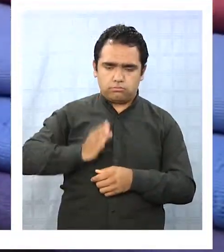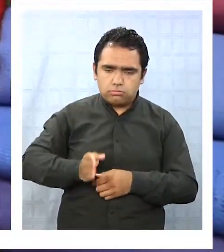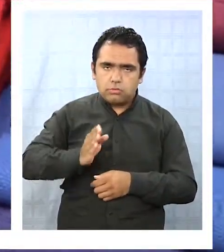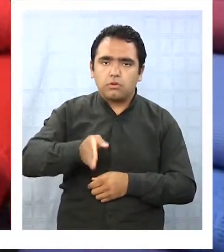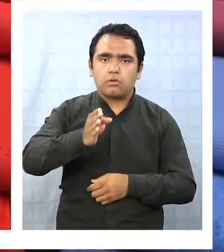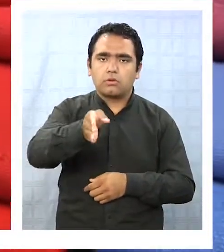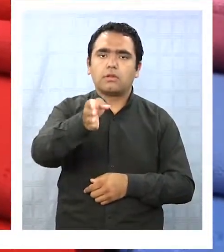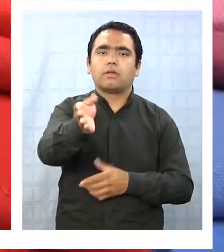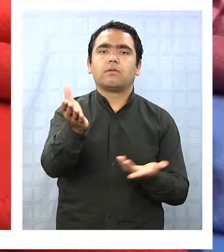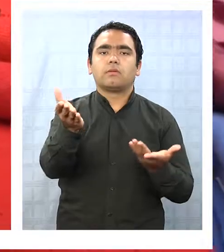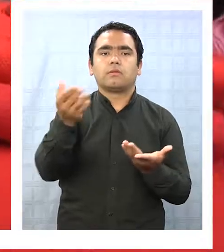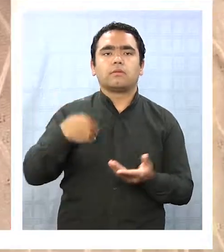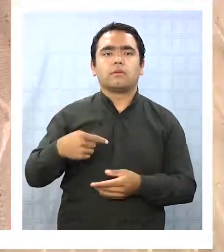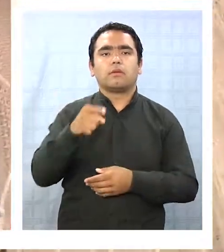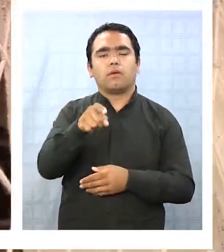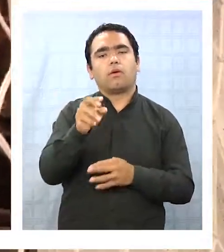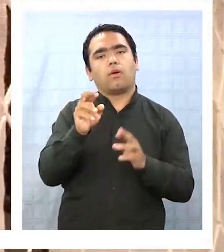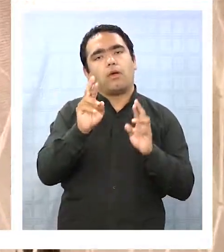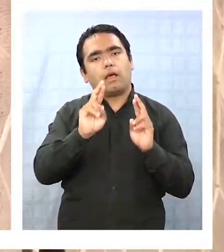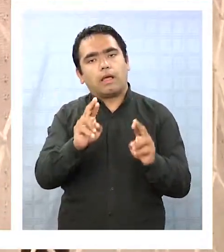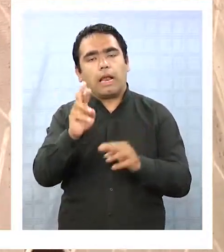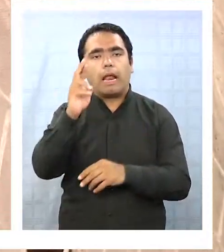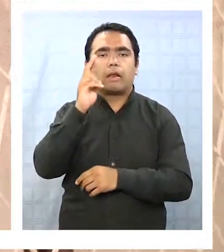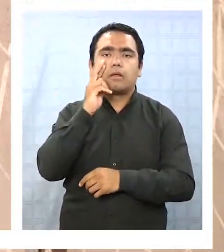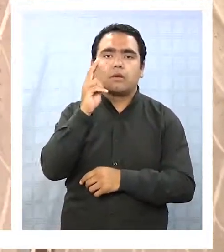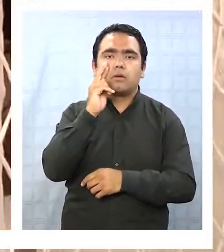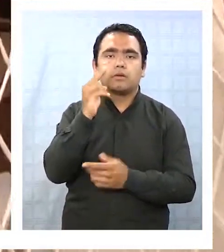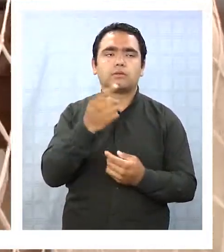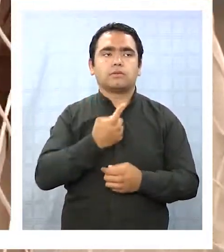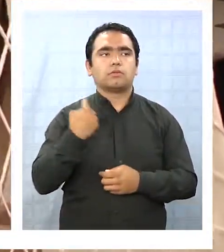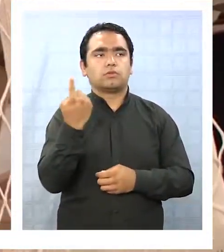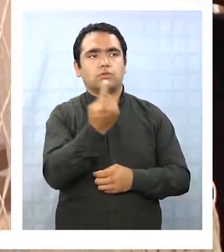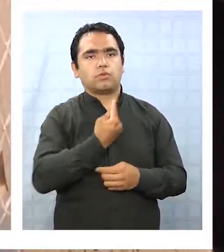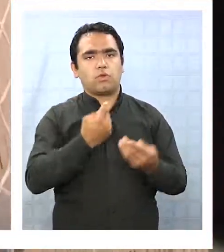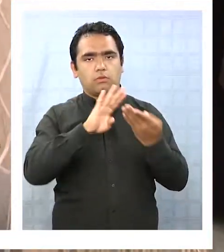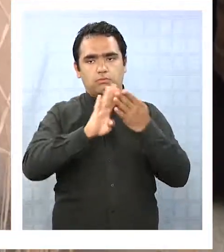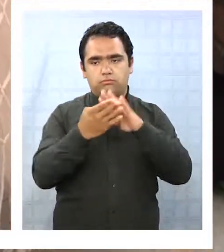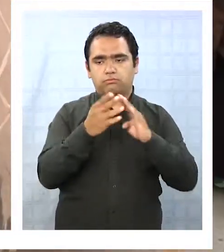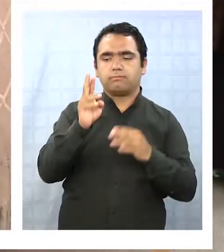vigente, esperando el reconocimiento de nuestra comunidad.